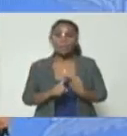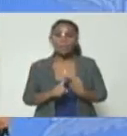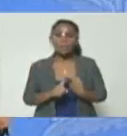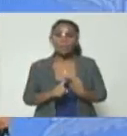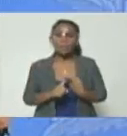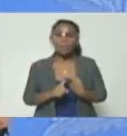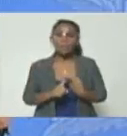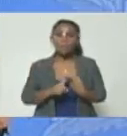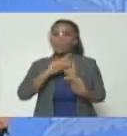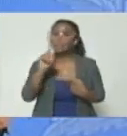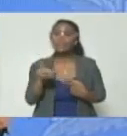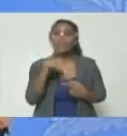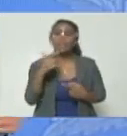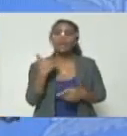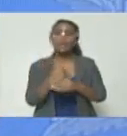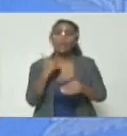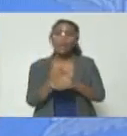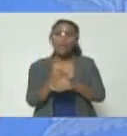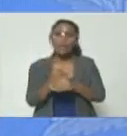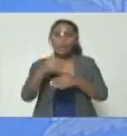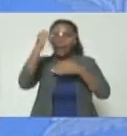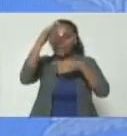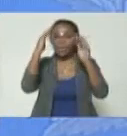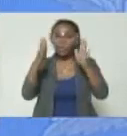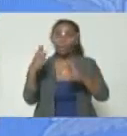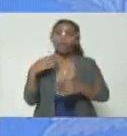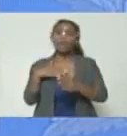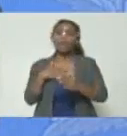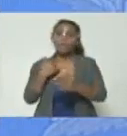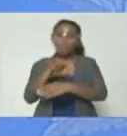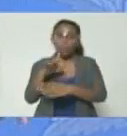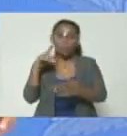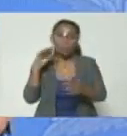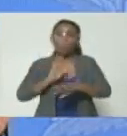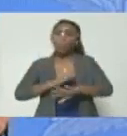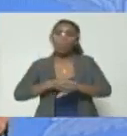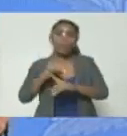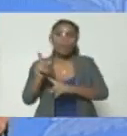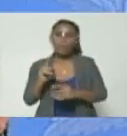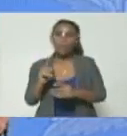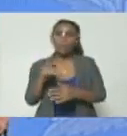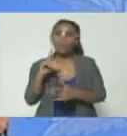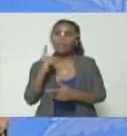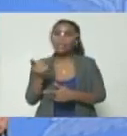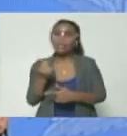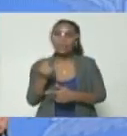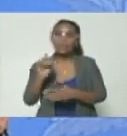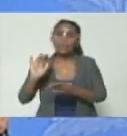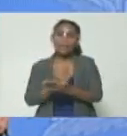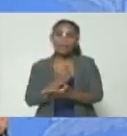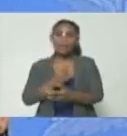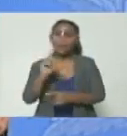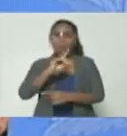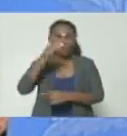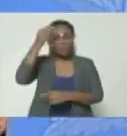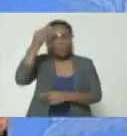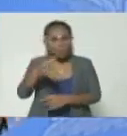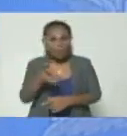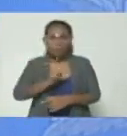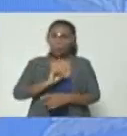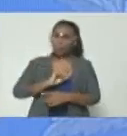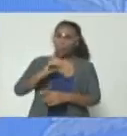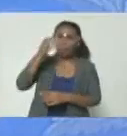Si no se hubiera descartado, y vamos a mostrar por qué es descartado, no es que crean o no crean,